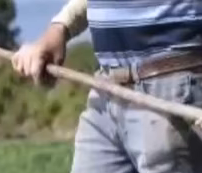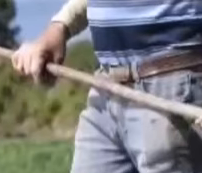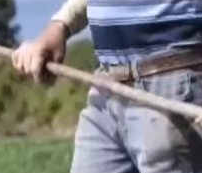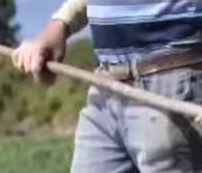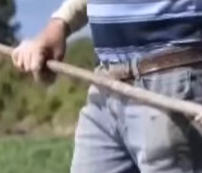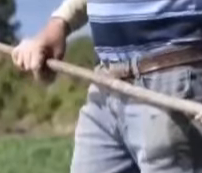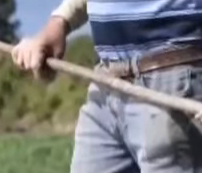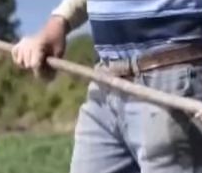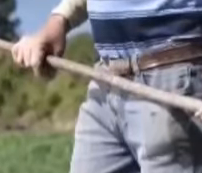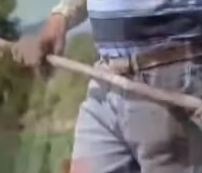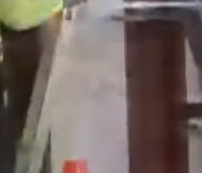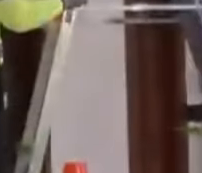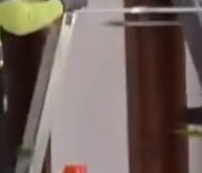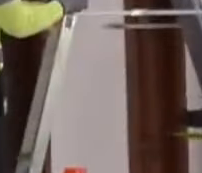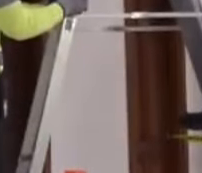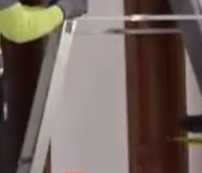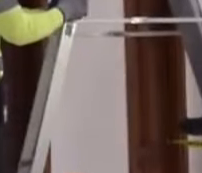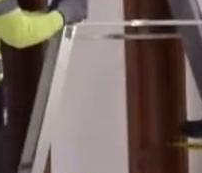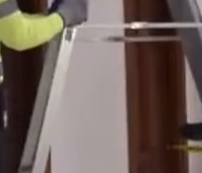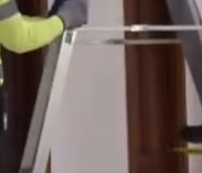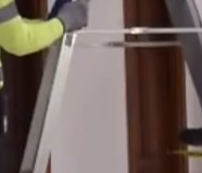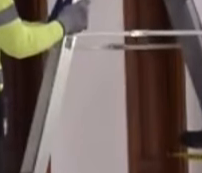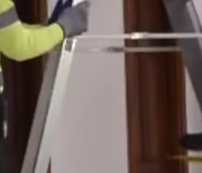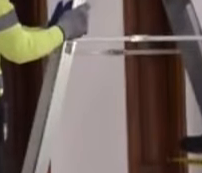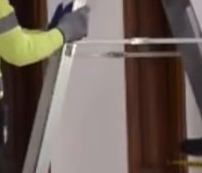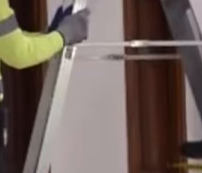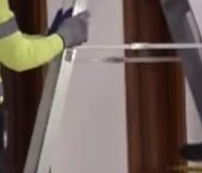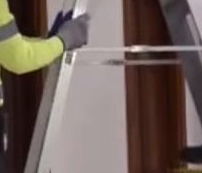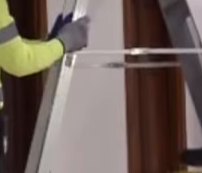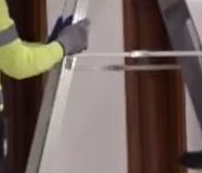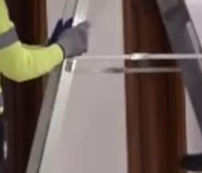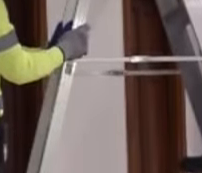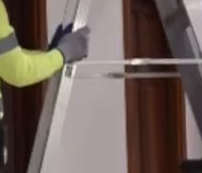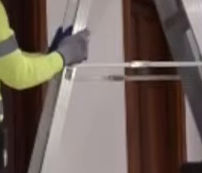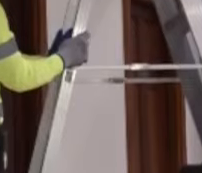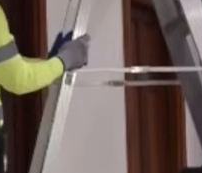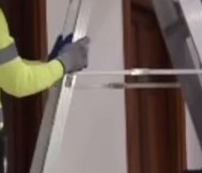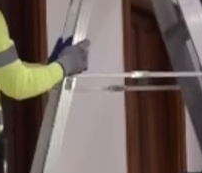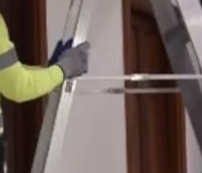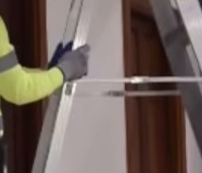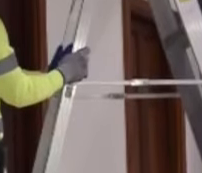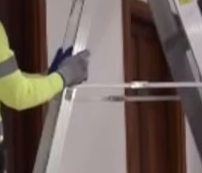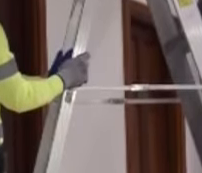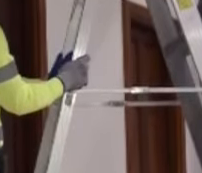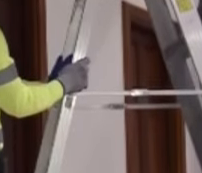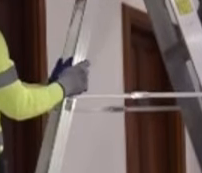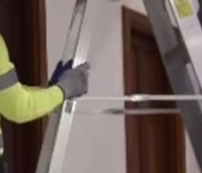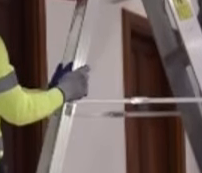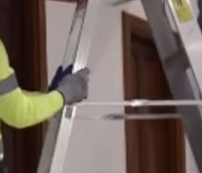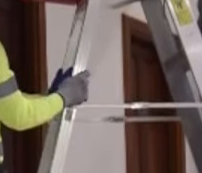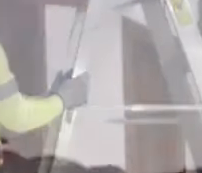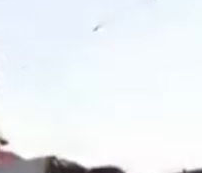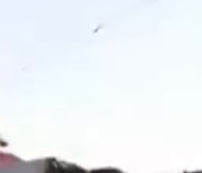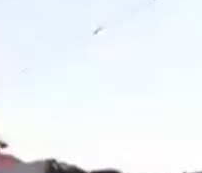trabajo en el que todos sus integrantes colaboran para promover y proteger la salud seguridad y bienestar de las personas trabajadoras Además